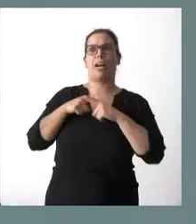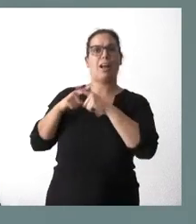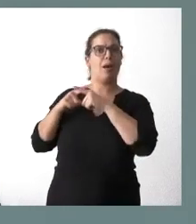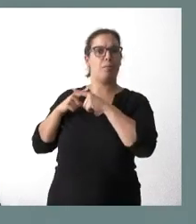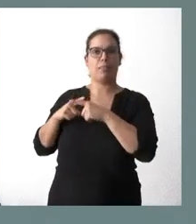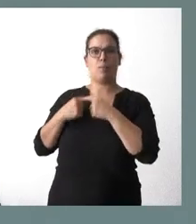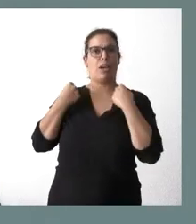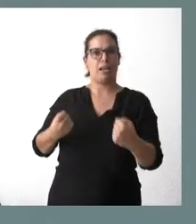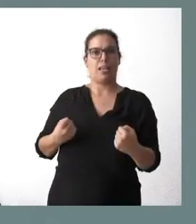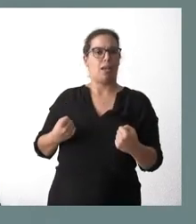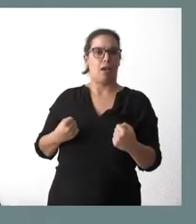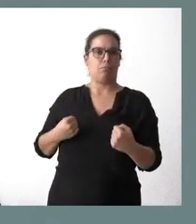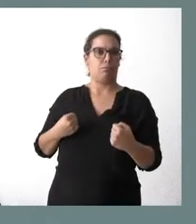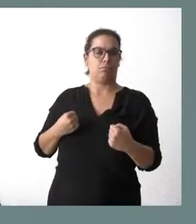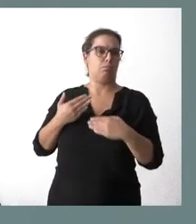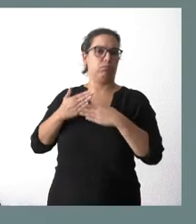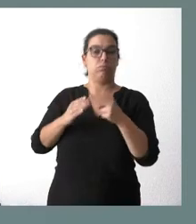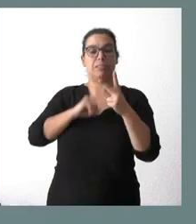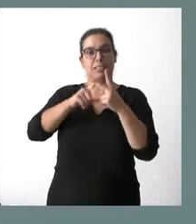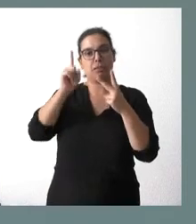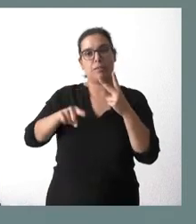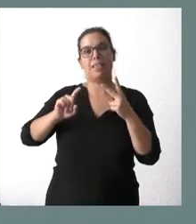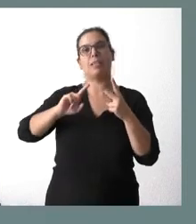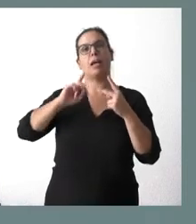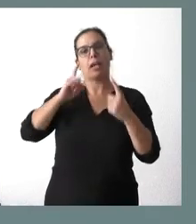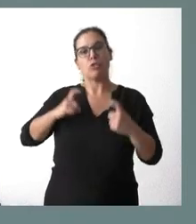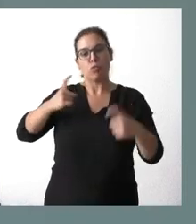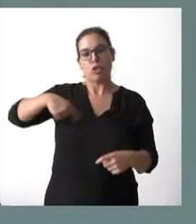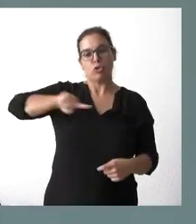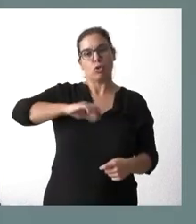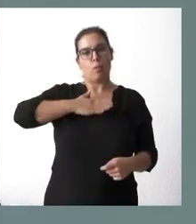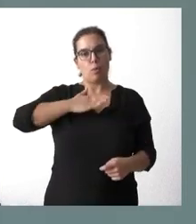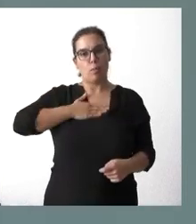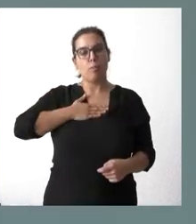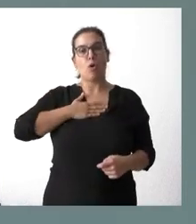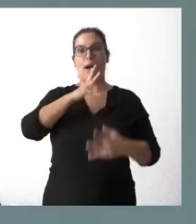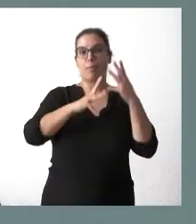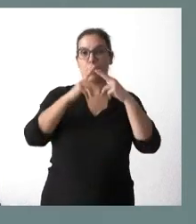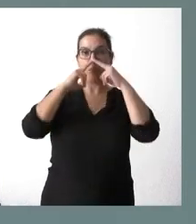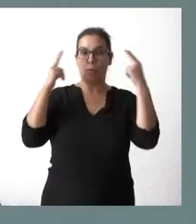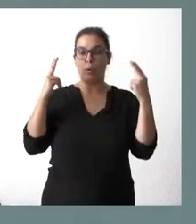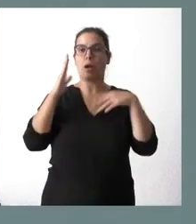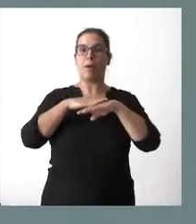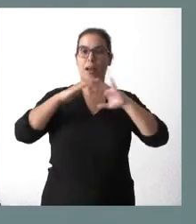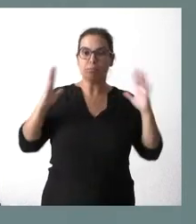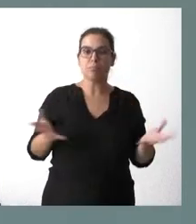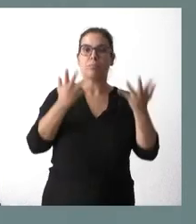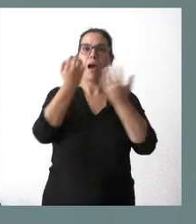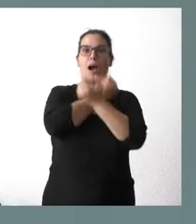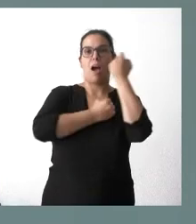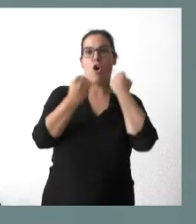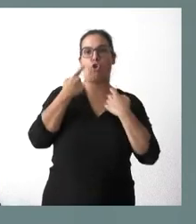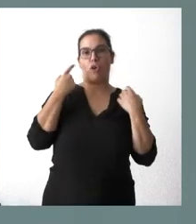que sí que es necesitario en energía. Y, en segundo lugar, el esfuerzo que hacemos desde Castilla y León, desde la Administración Pública, en fomentar el ahorro energético.